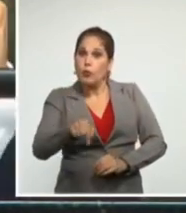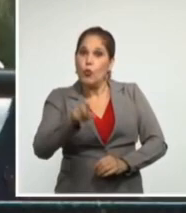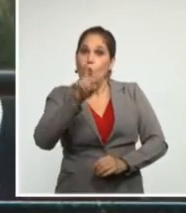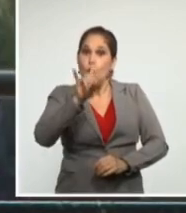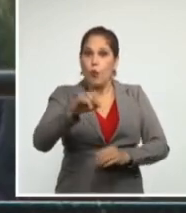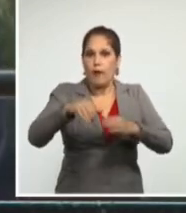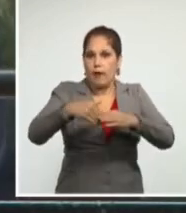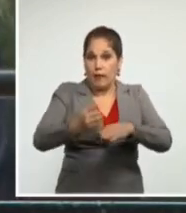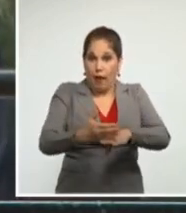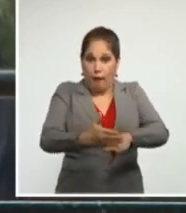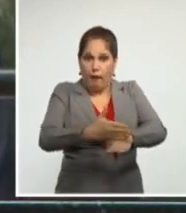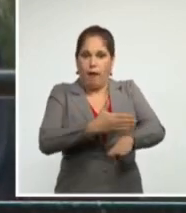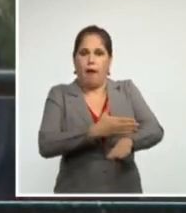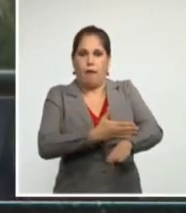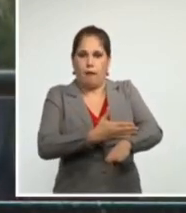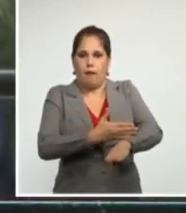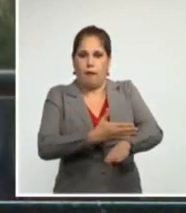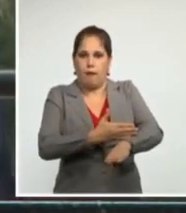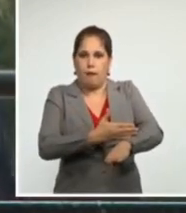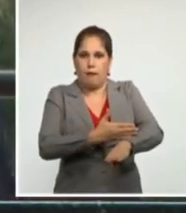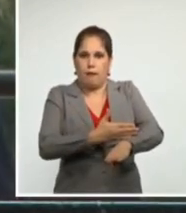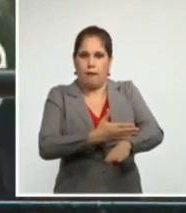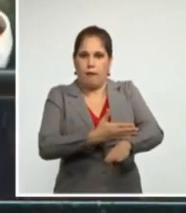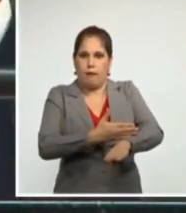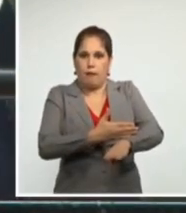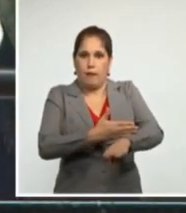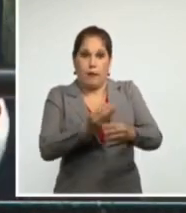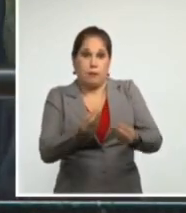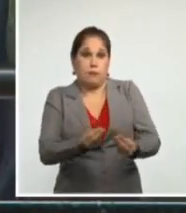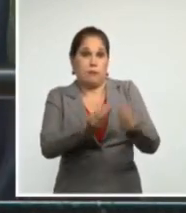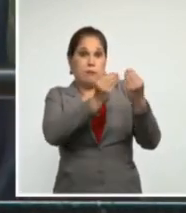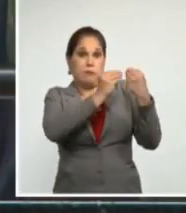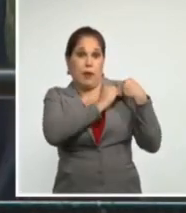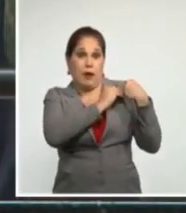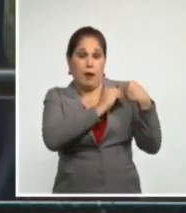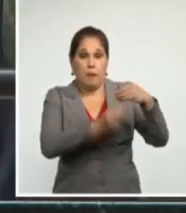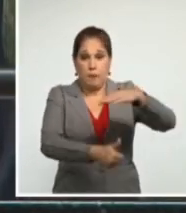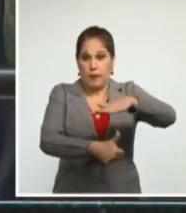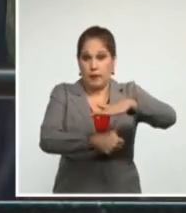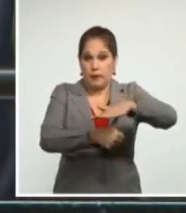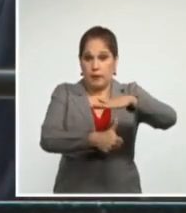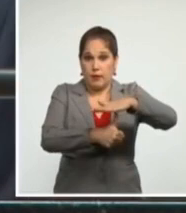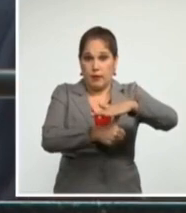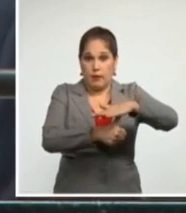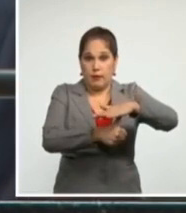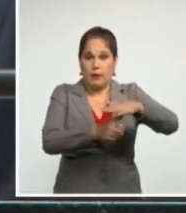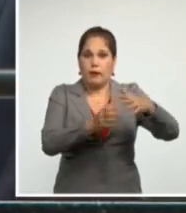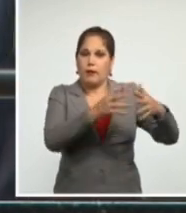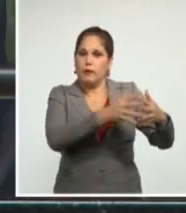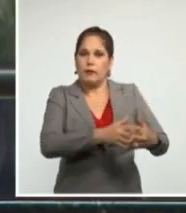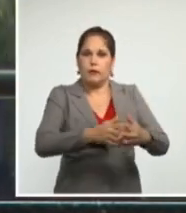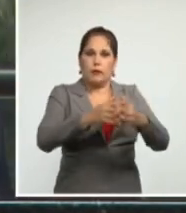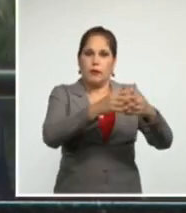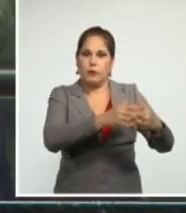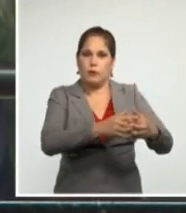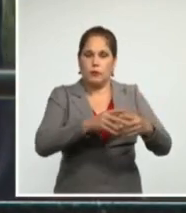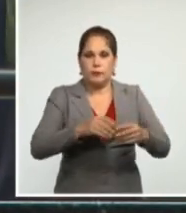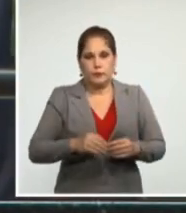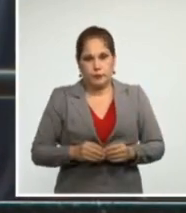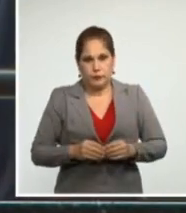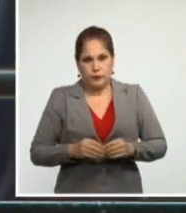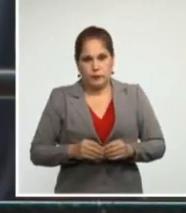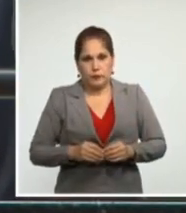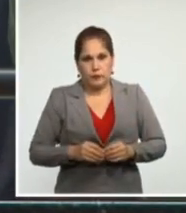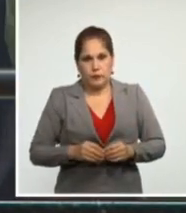antes de la toma de posesión del actual gobierno la administración del presidente